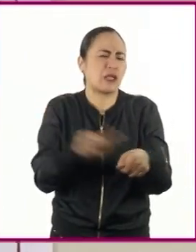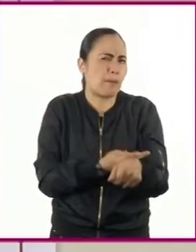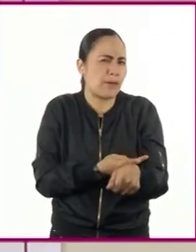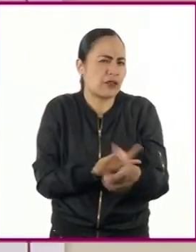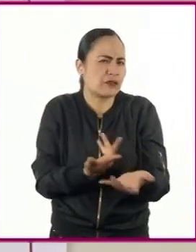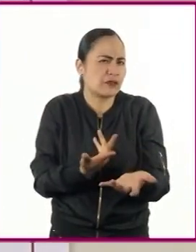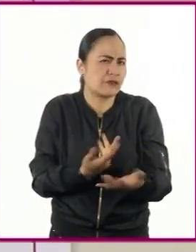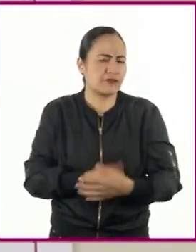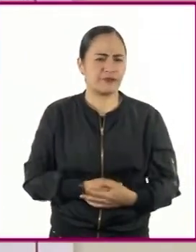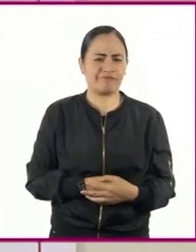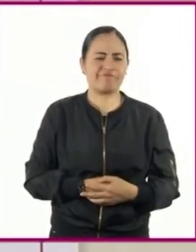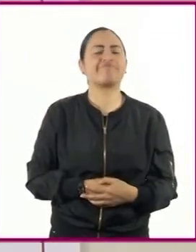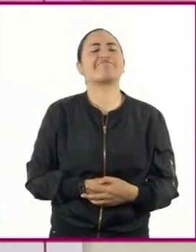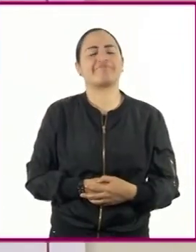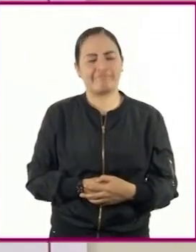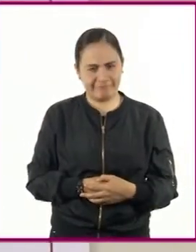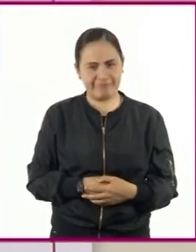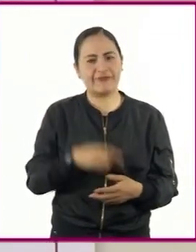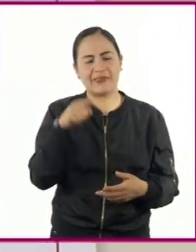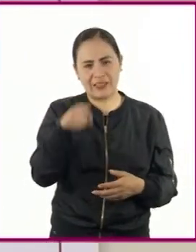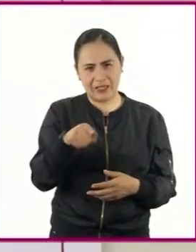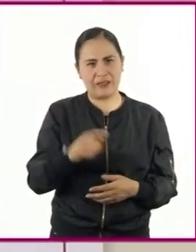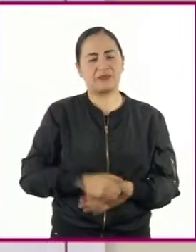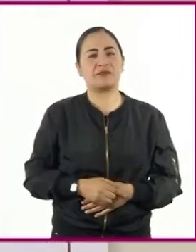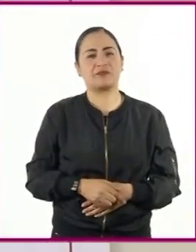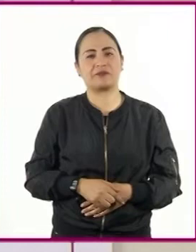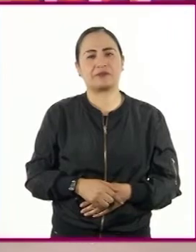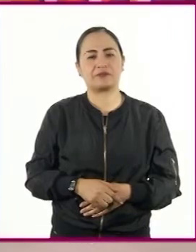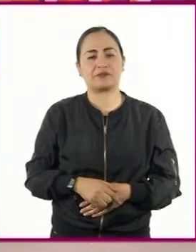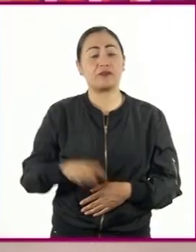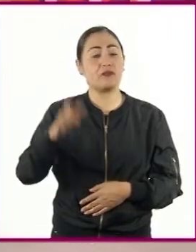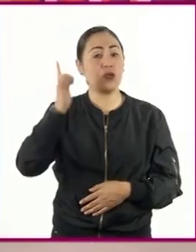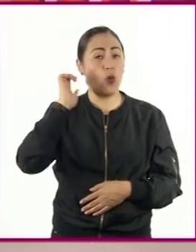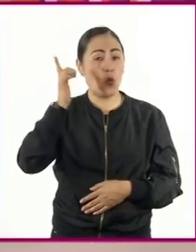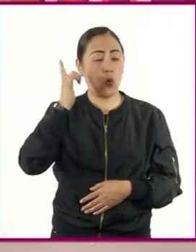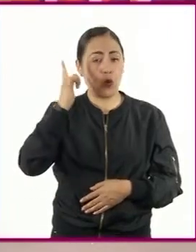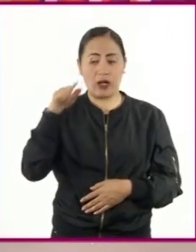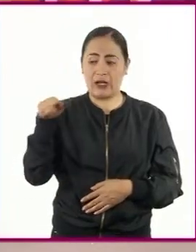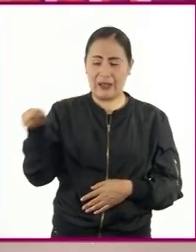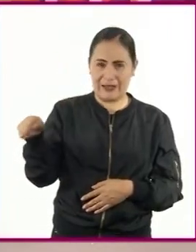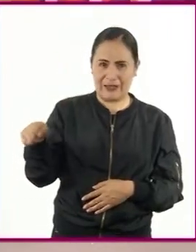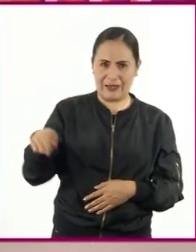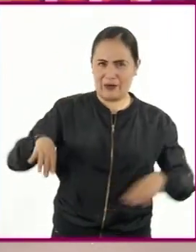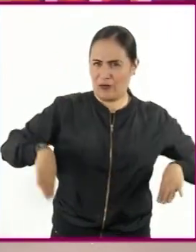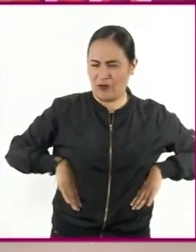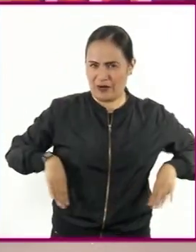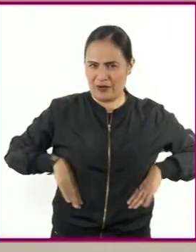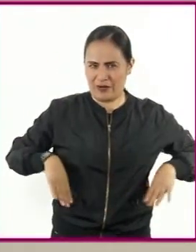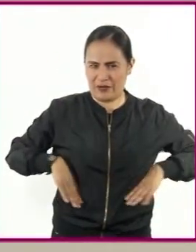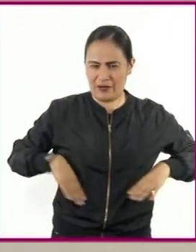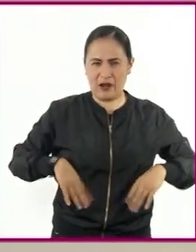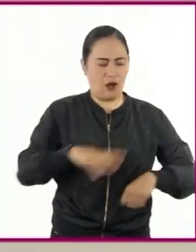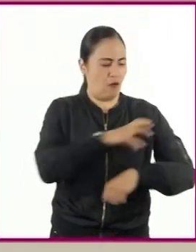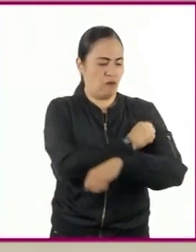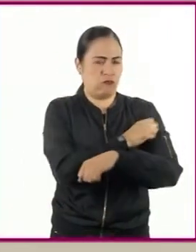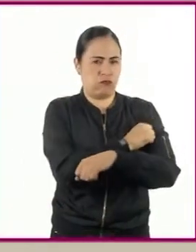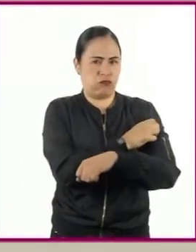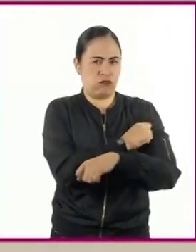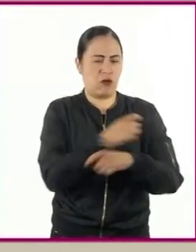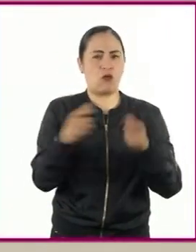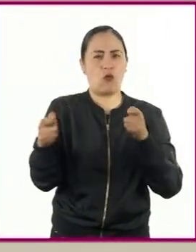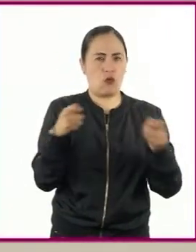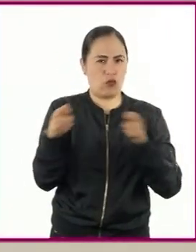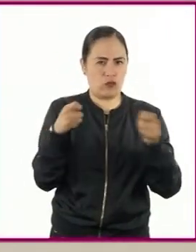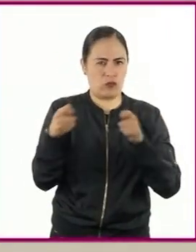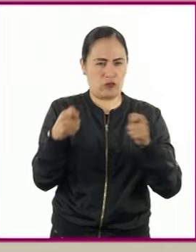Efectivamente, se espera que el jitomate adquiera la característica de regulador de hipertensión, del gen del